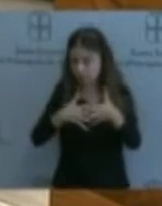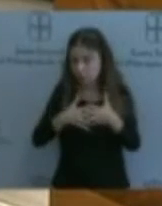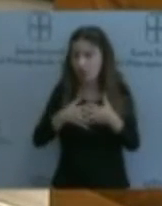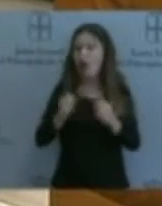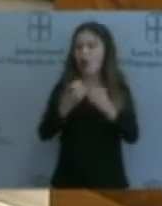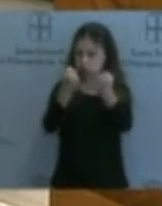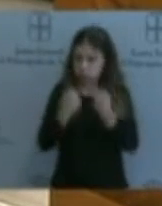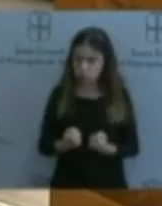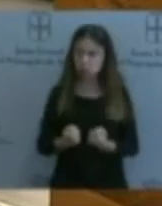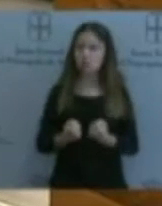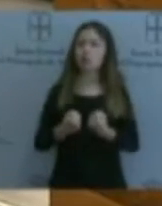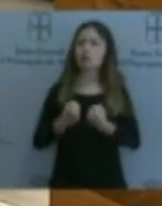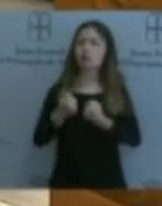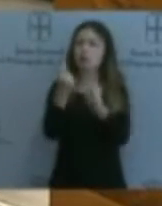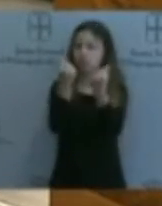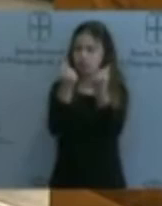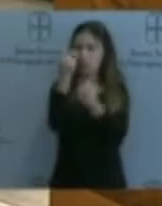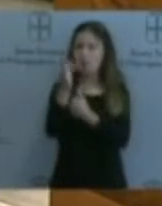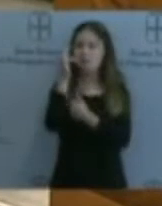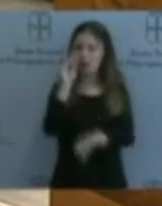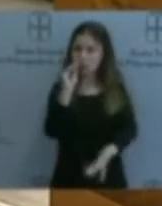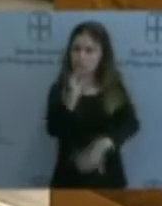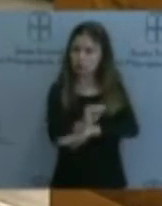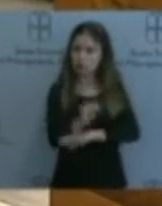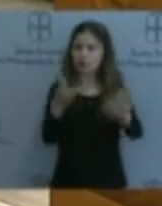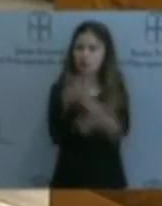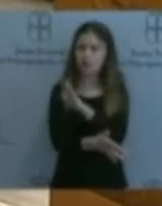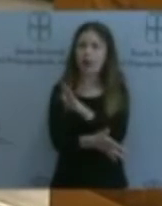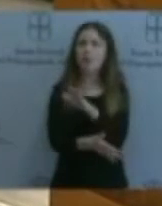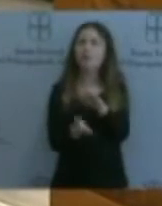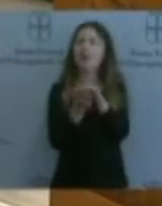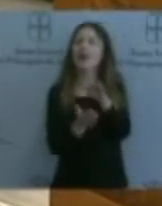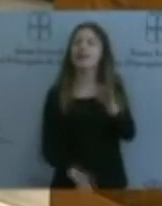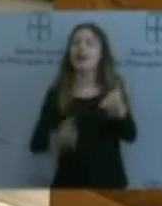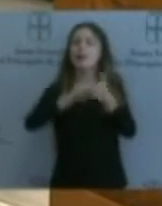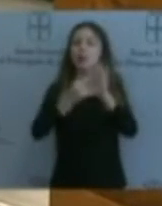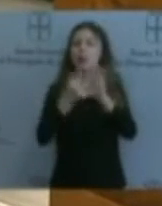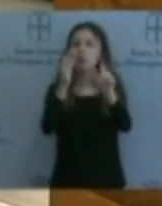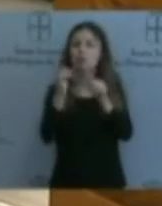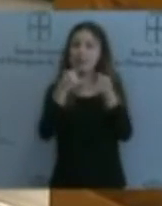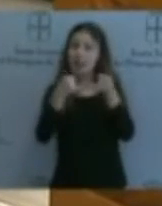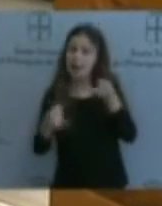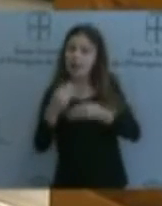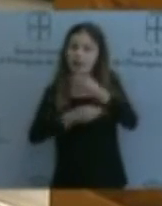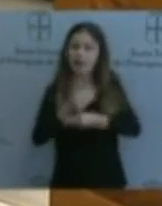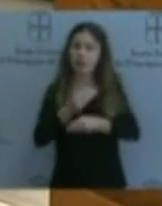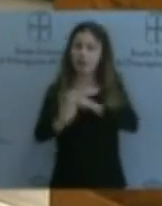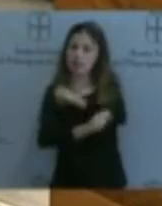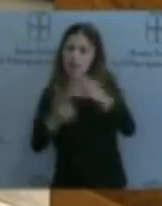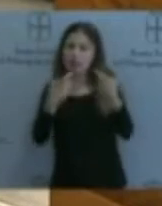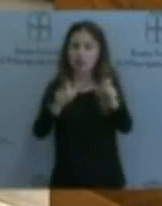que refuercen la cartera de proyectos y que reorienten sus líneas de acción estratégica a sectores con mayor proyección de futuro.